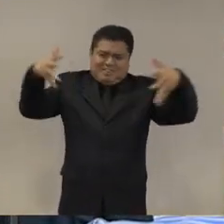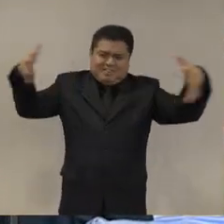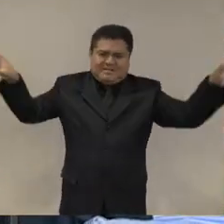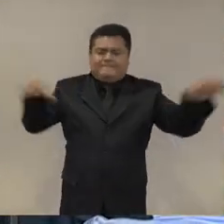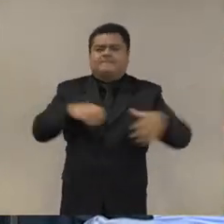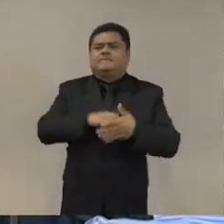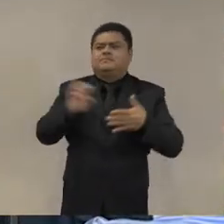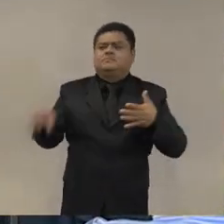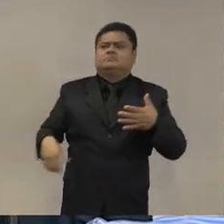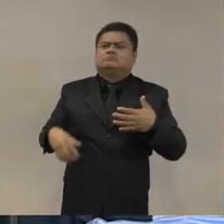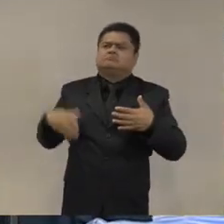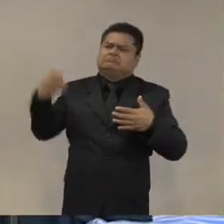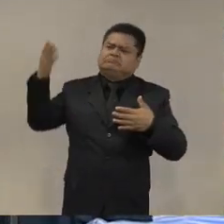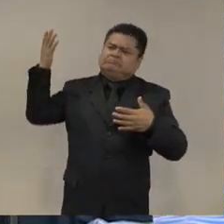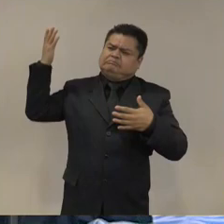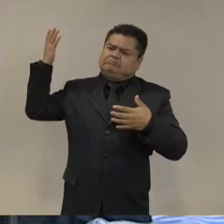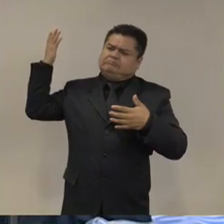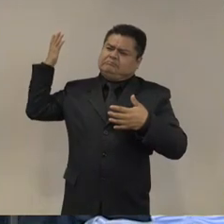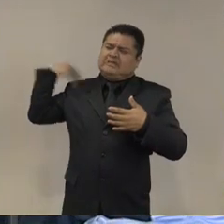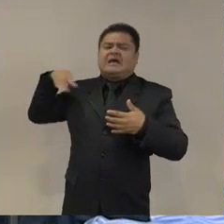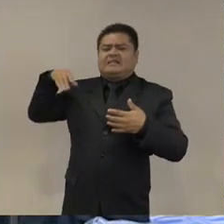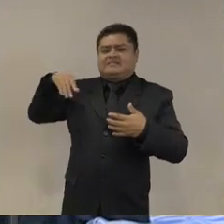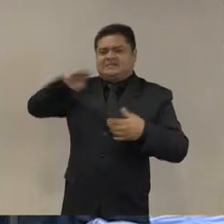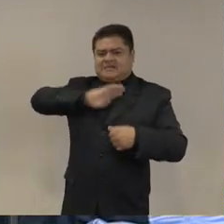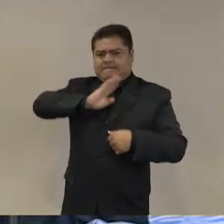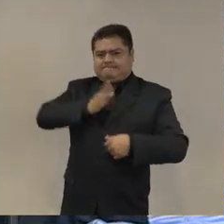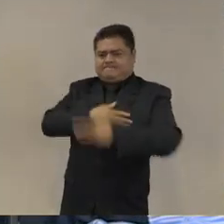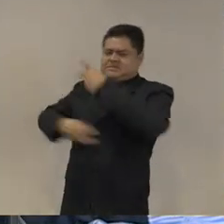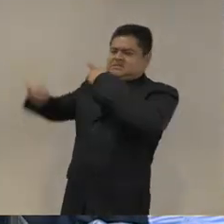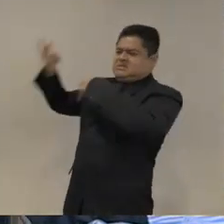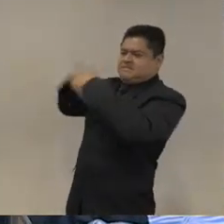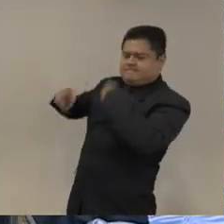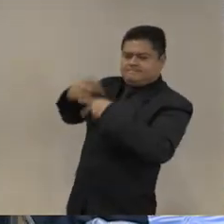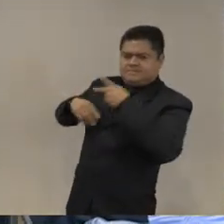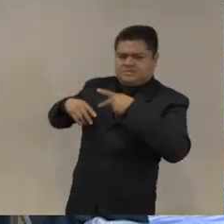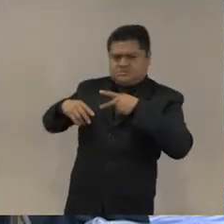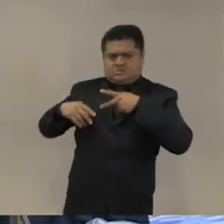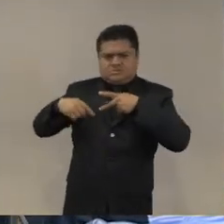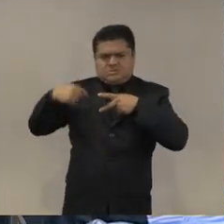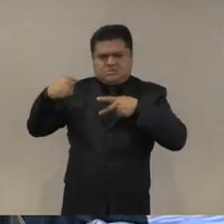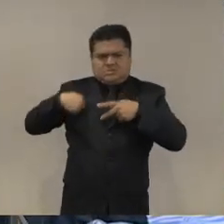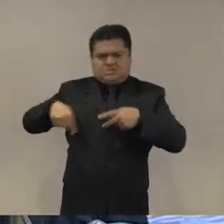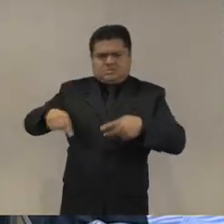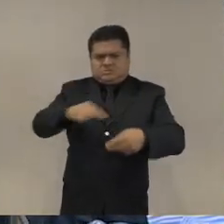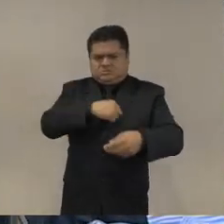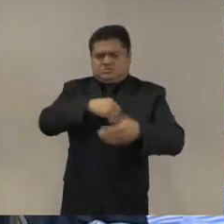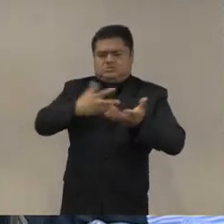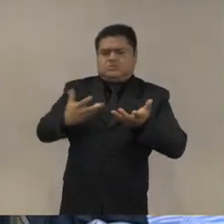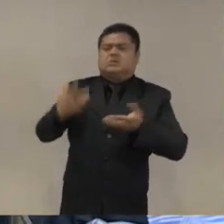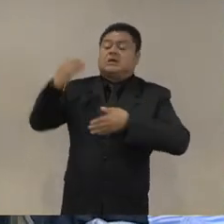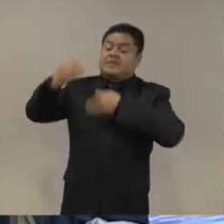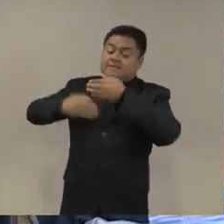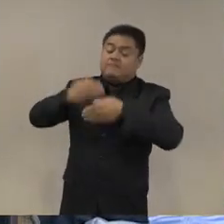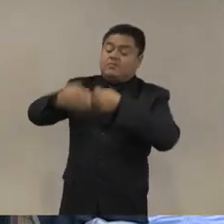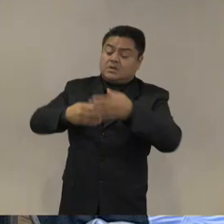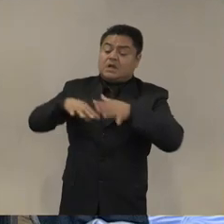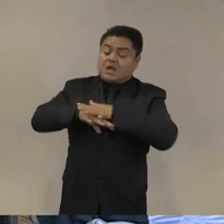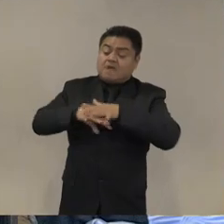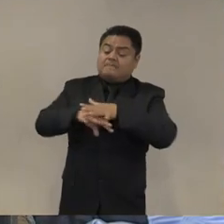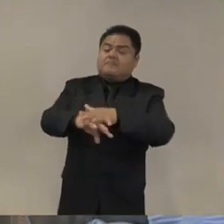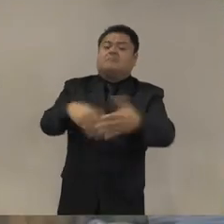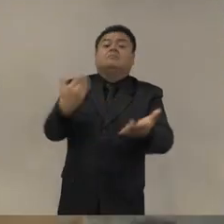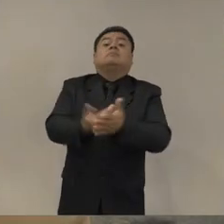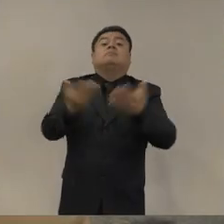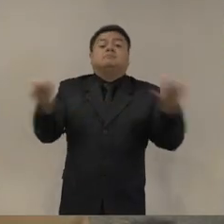que se ha vivido yo creo que desde la época de la colonia y sin embargo está pasando desapercibido para gran parte de la